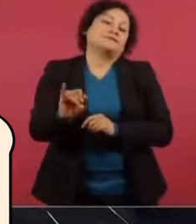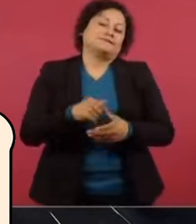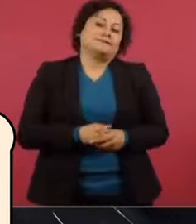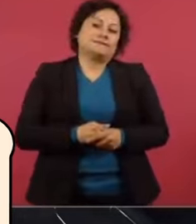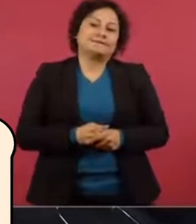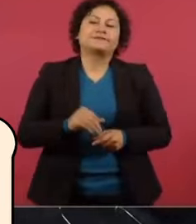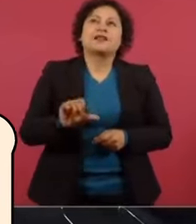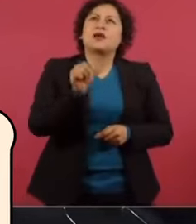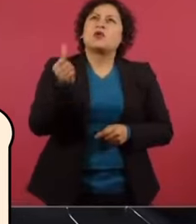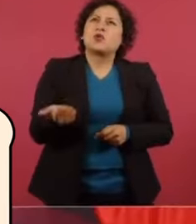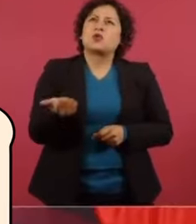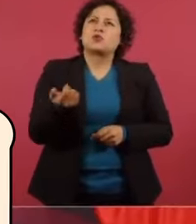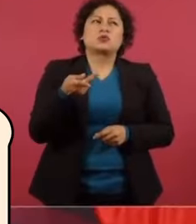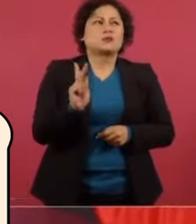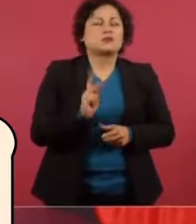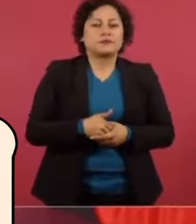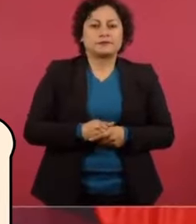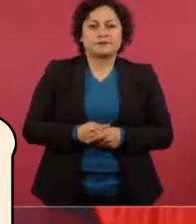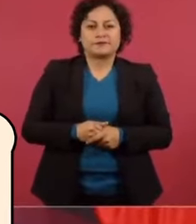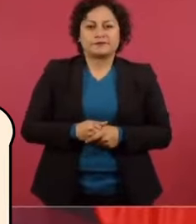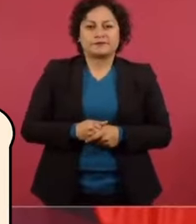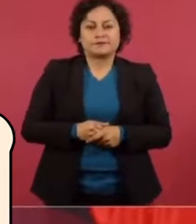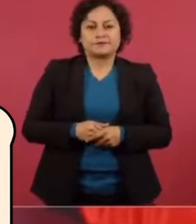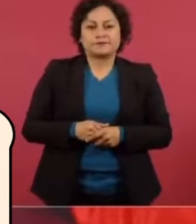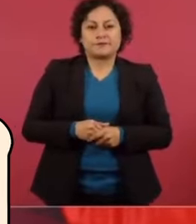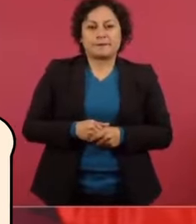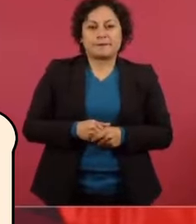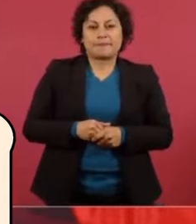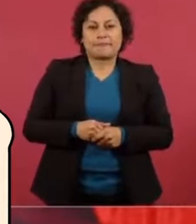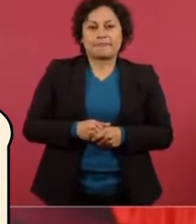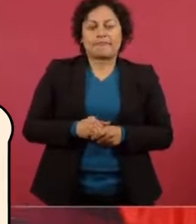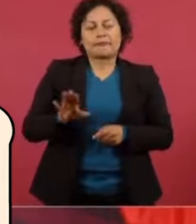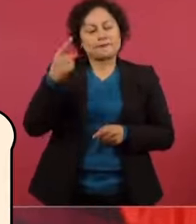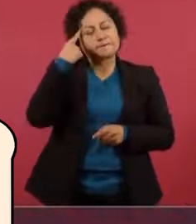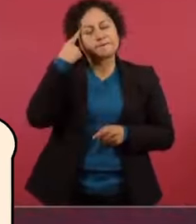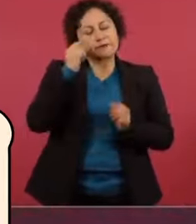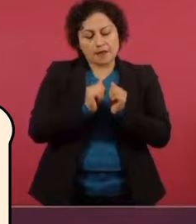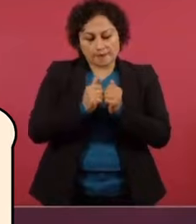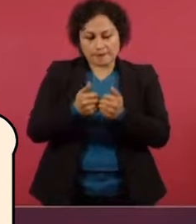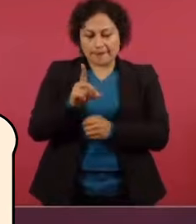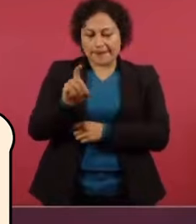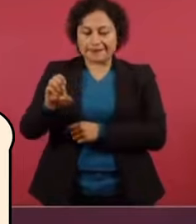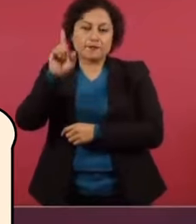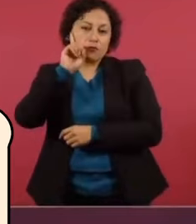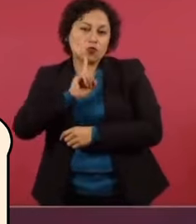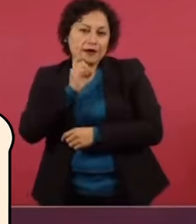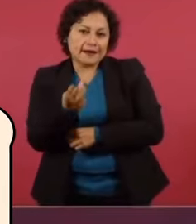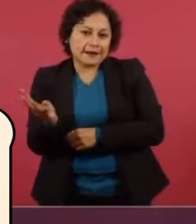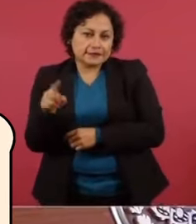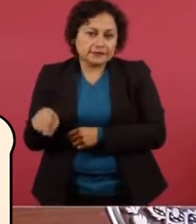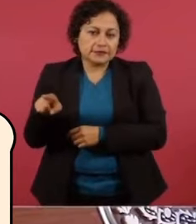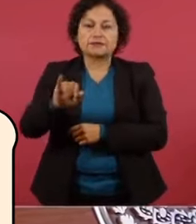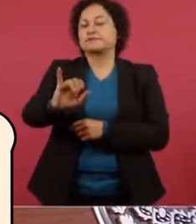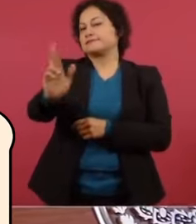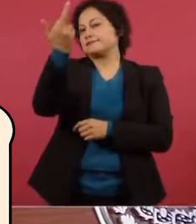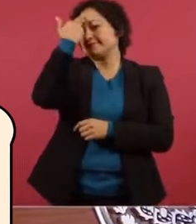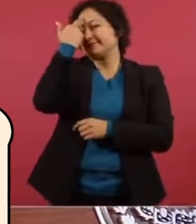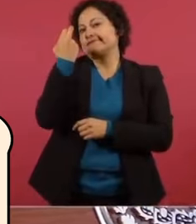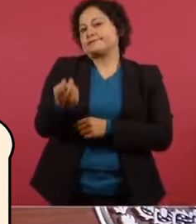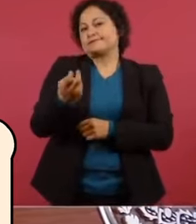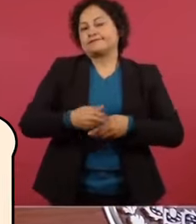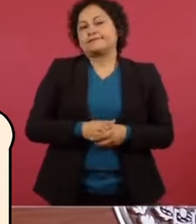Y hay otro, pero no, no, no, no, es pan de mujeres, pan de mujeres, ya me acordé.